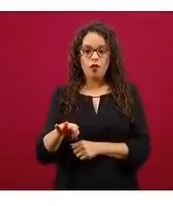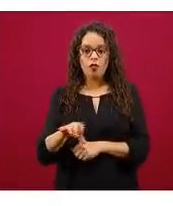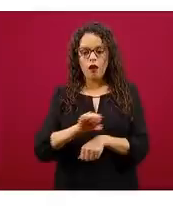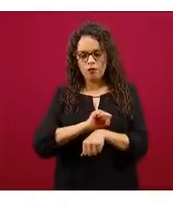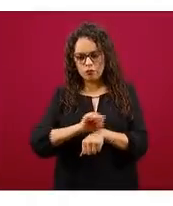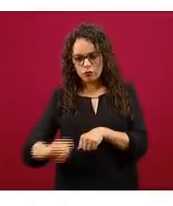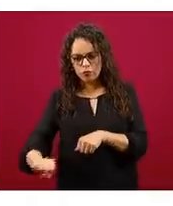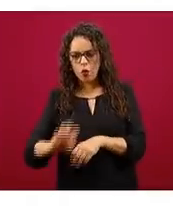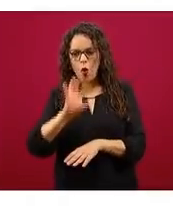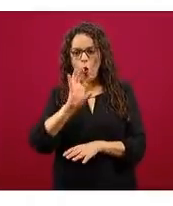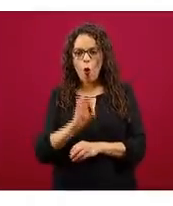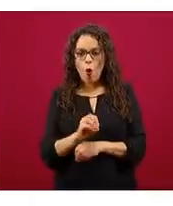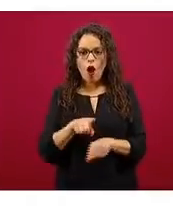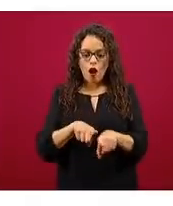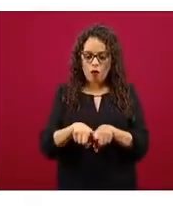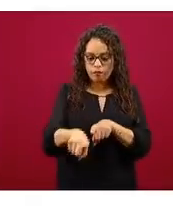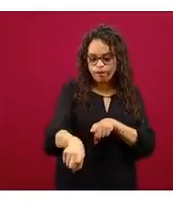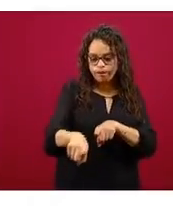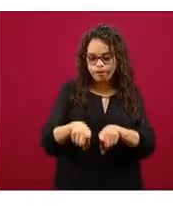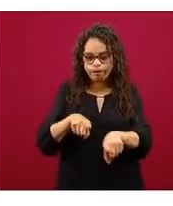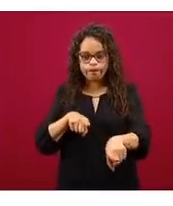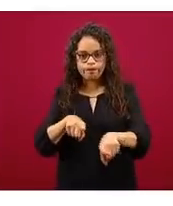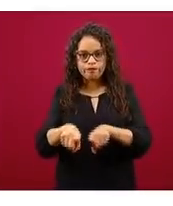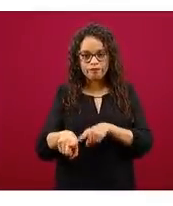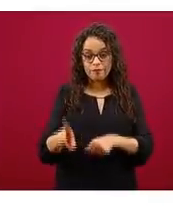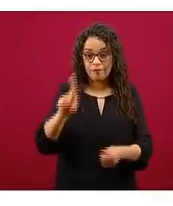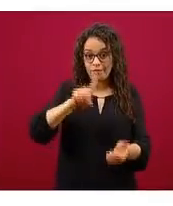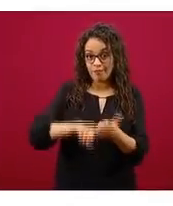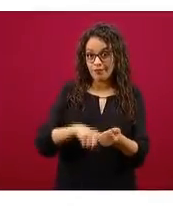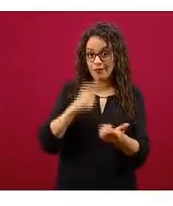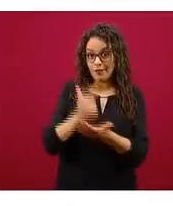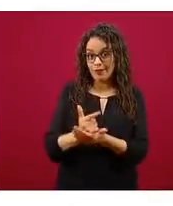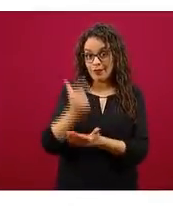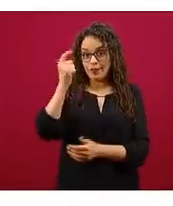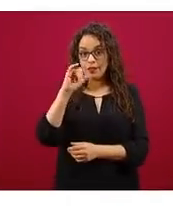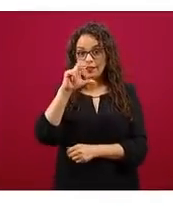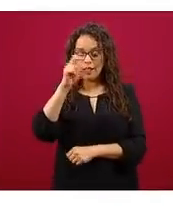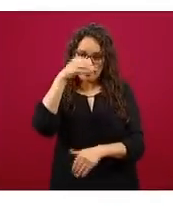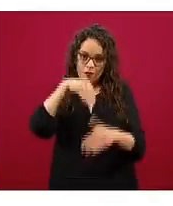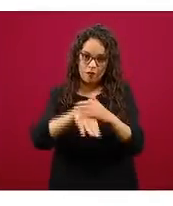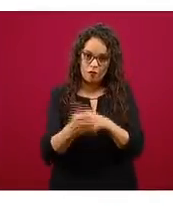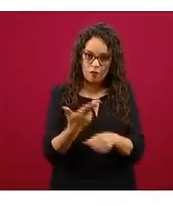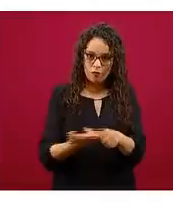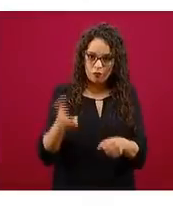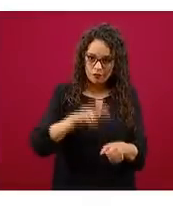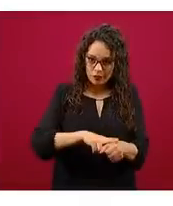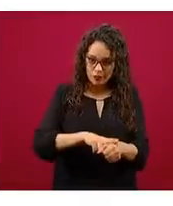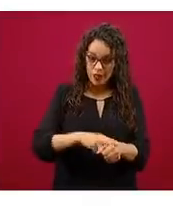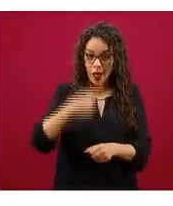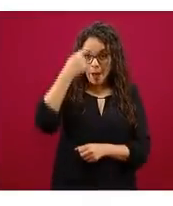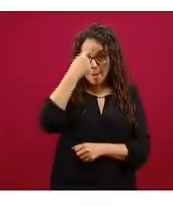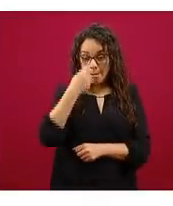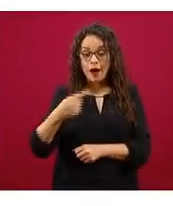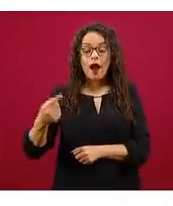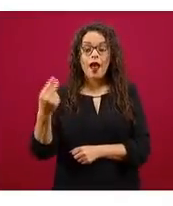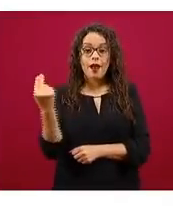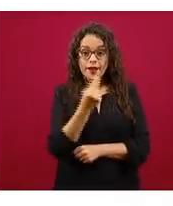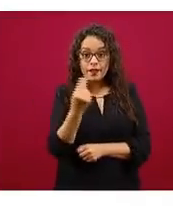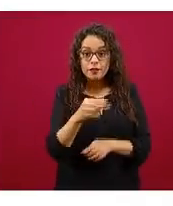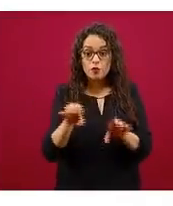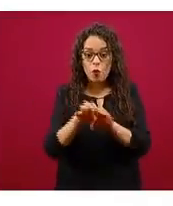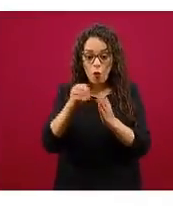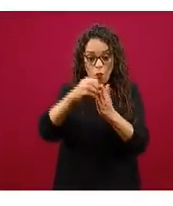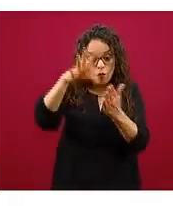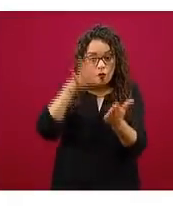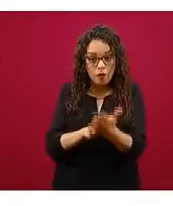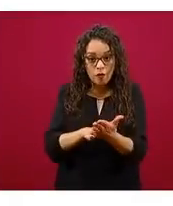o puede ser un caso grave que vaya al hospital. Para que se dé el registro de la defunción, tienen que pasar varias partes.